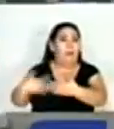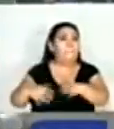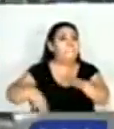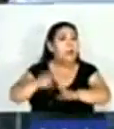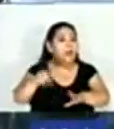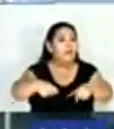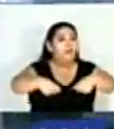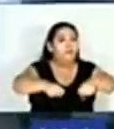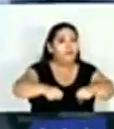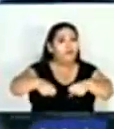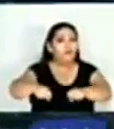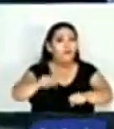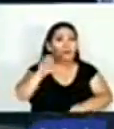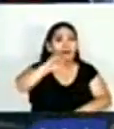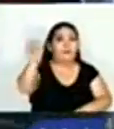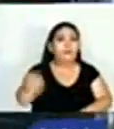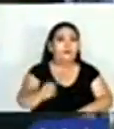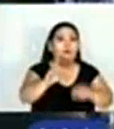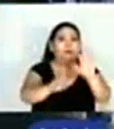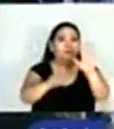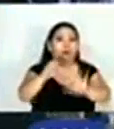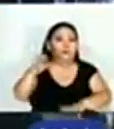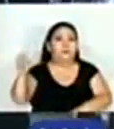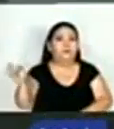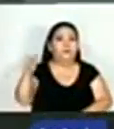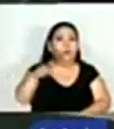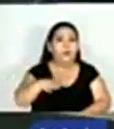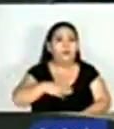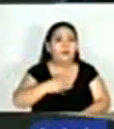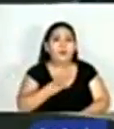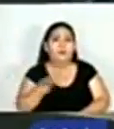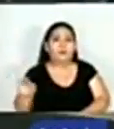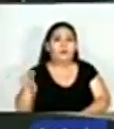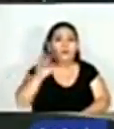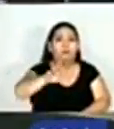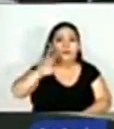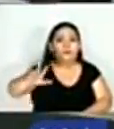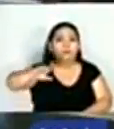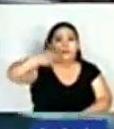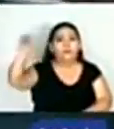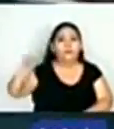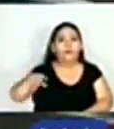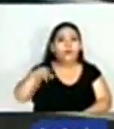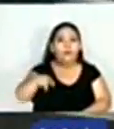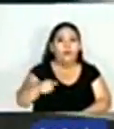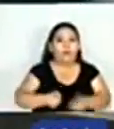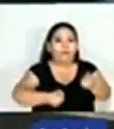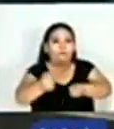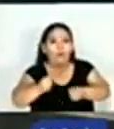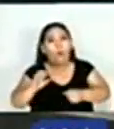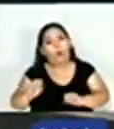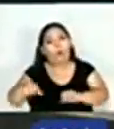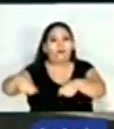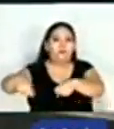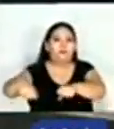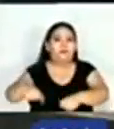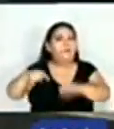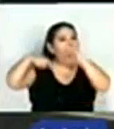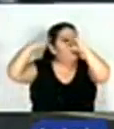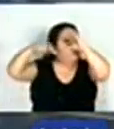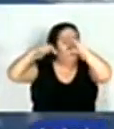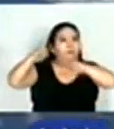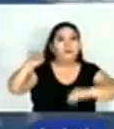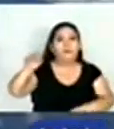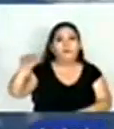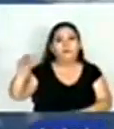incrementado en un 600% y actualmente representa el 33% del parque vehicular del país. Con imágenes